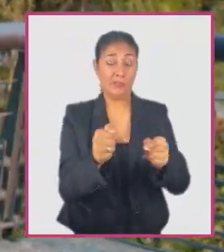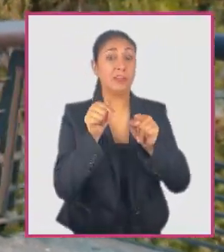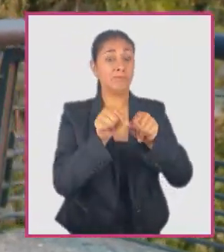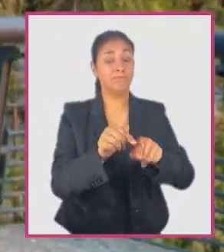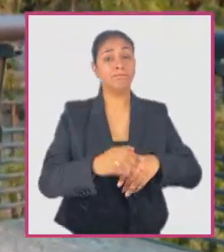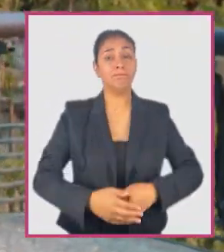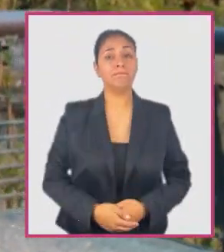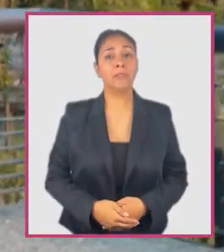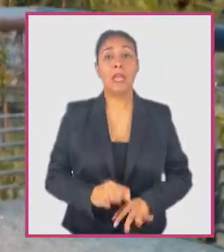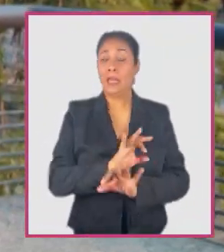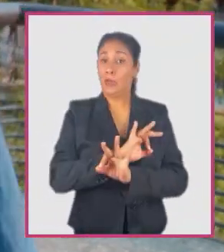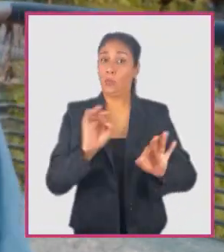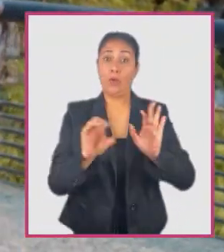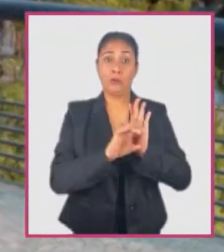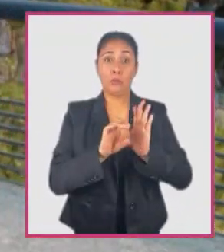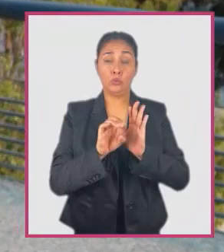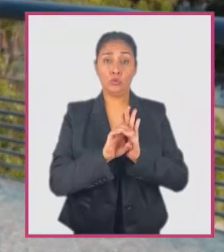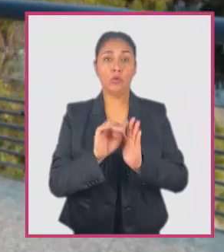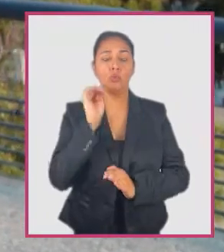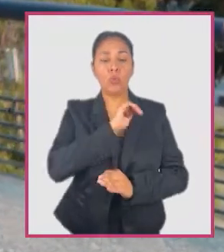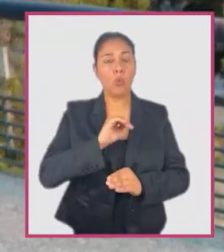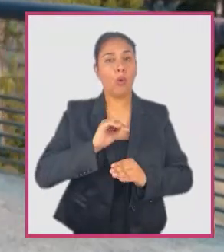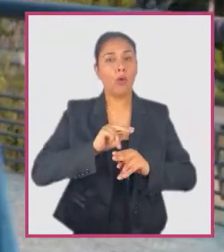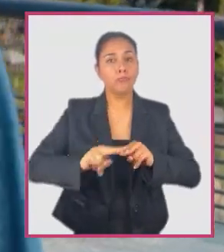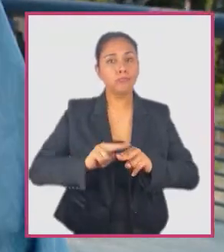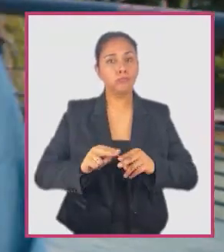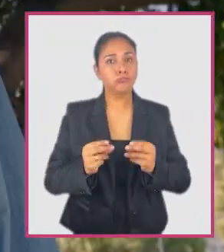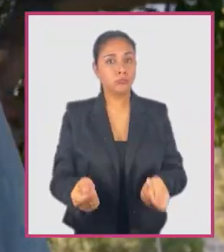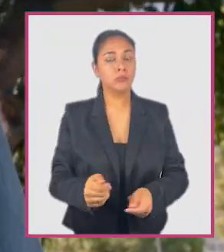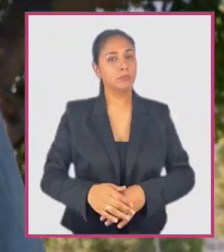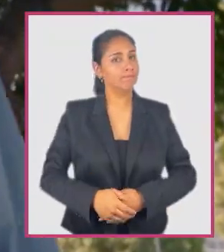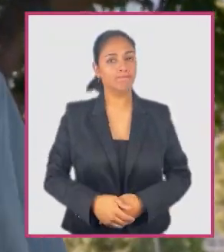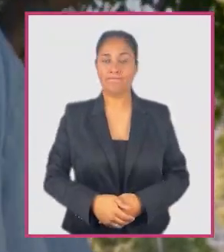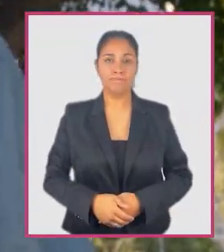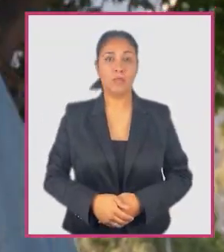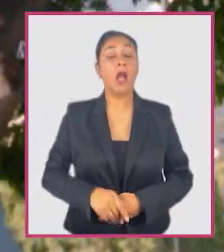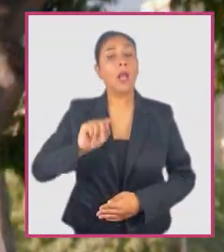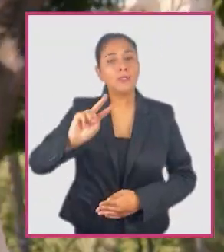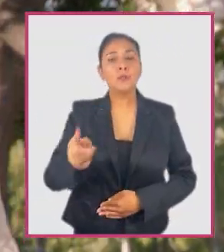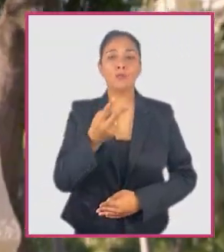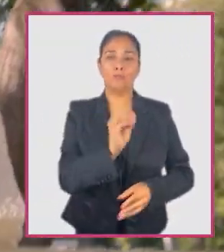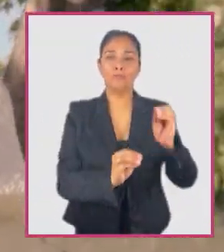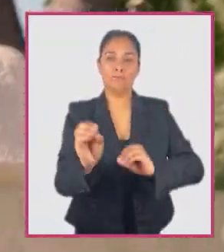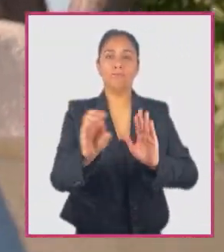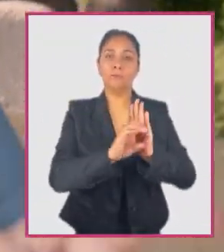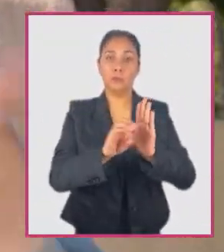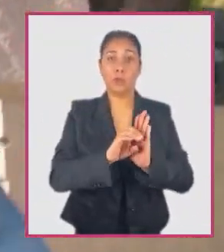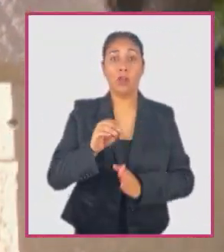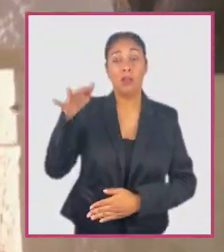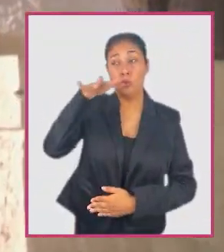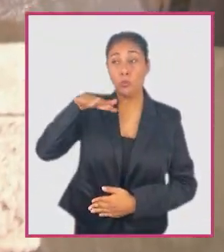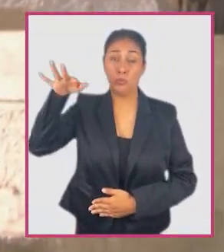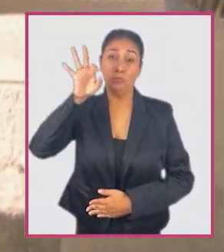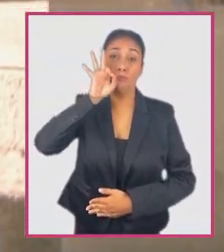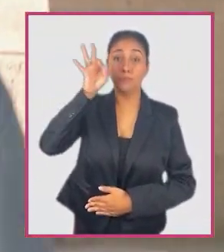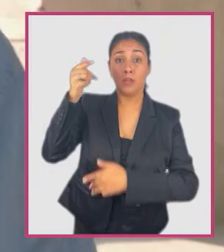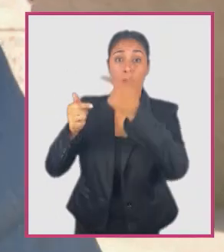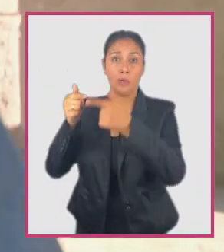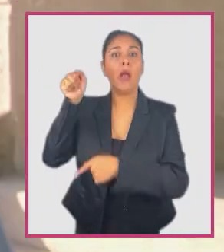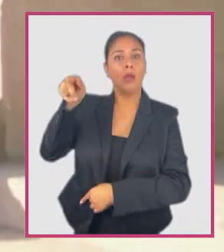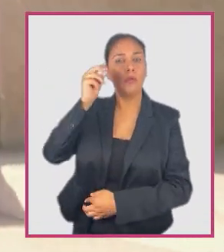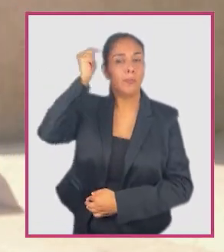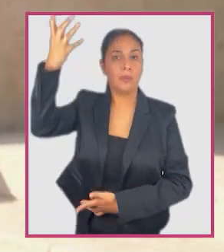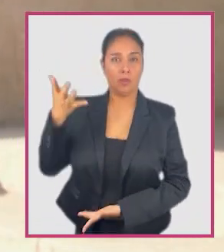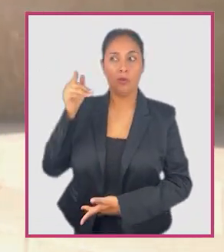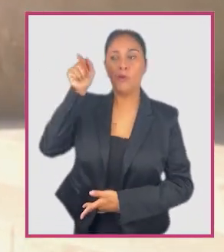en el Congreso. Ninguna constitución se implementa de la noche a la mañana. Este segundo proceso constitucional es un invento de las élites de la política.